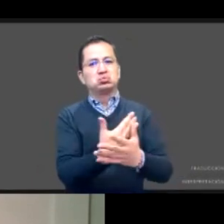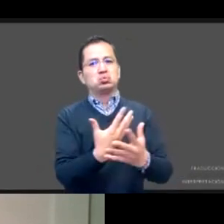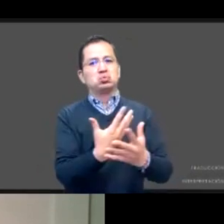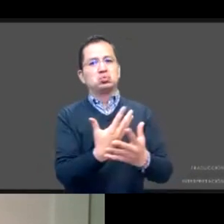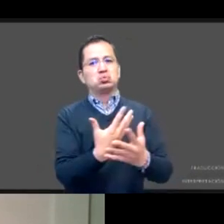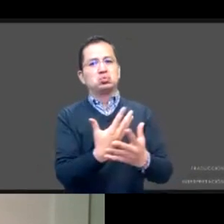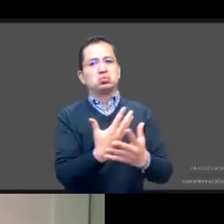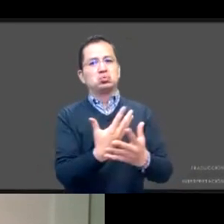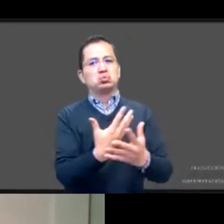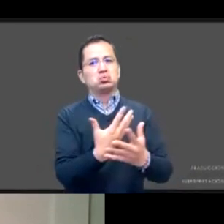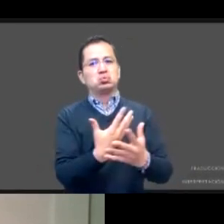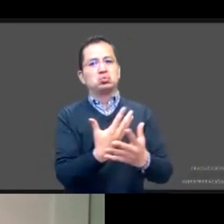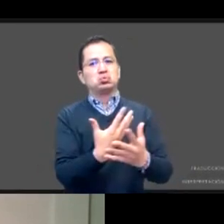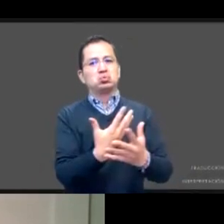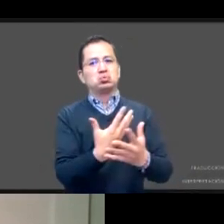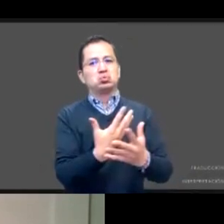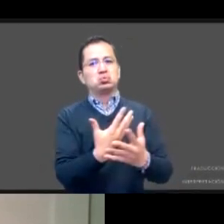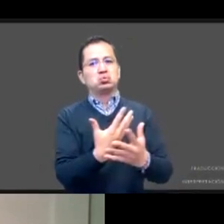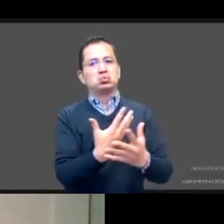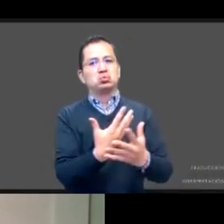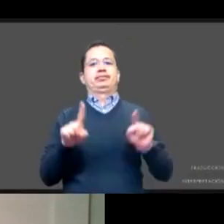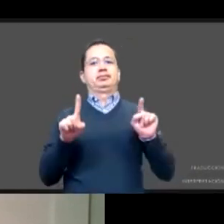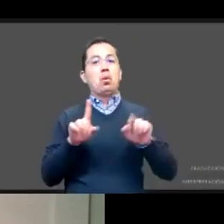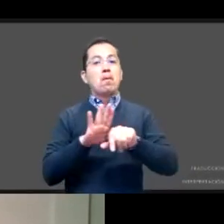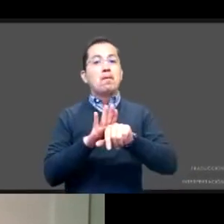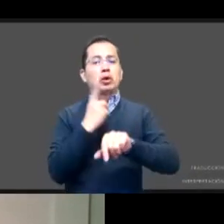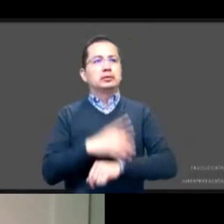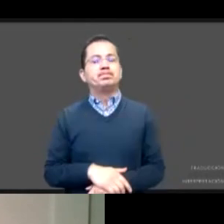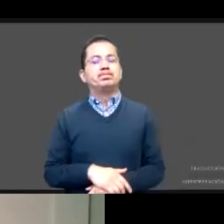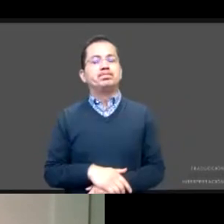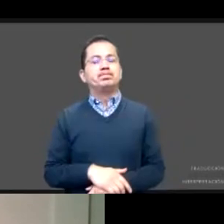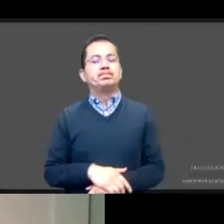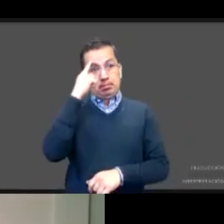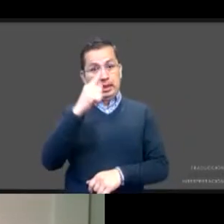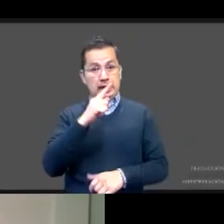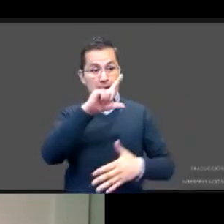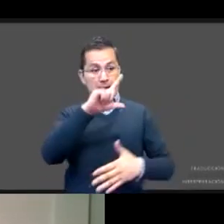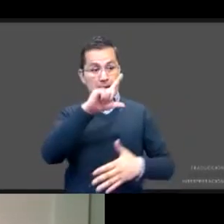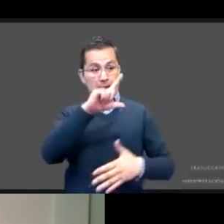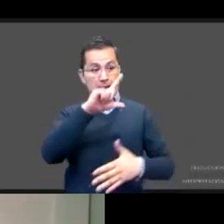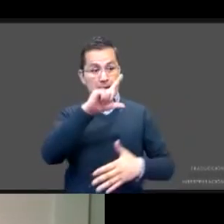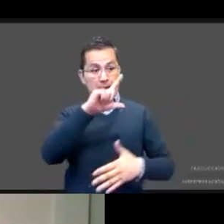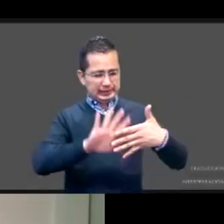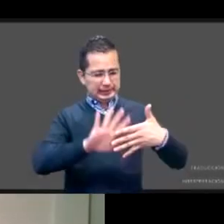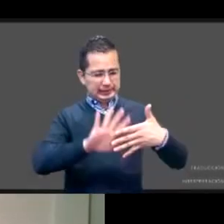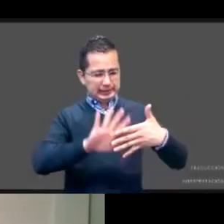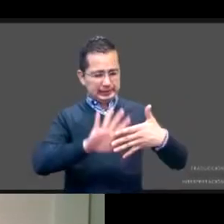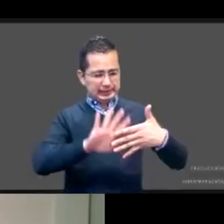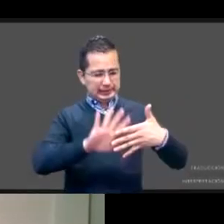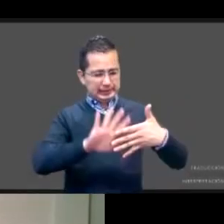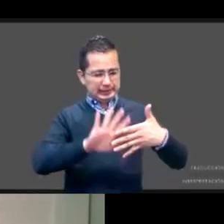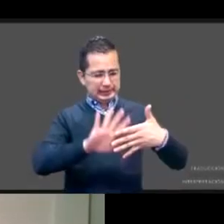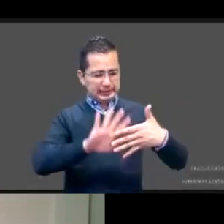consideramos que en términos de la fecundidad general la región de América Latina y el Caribe tiene datos